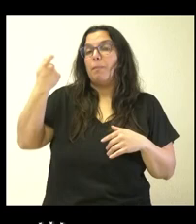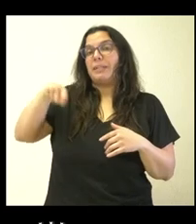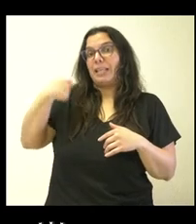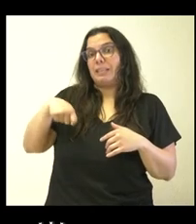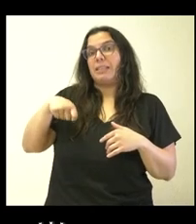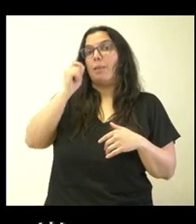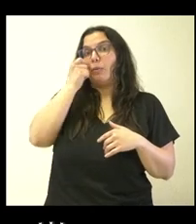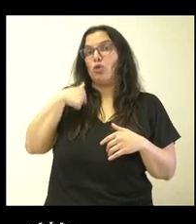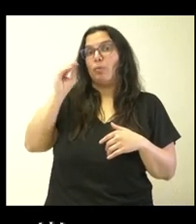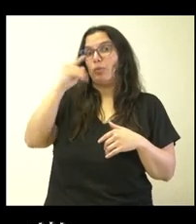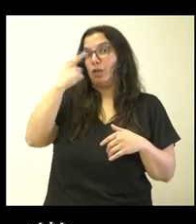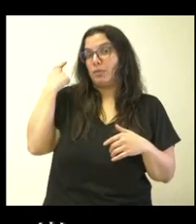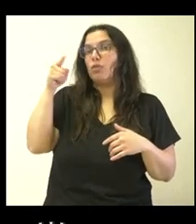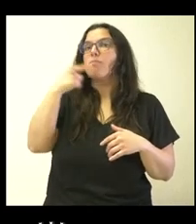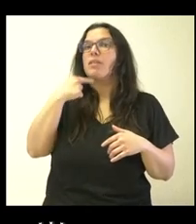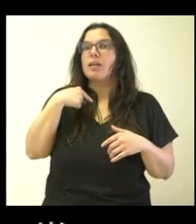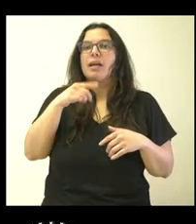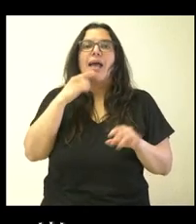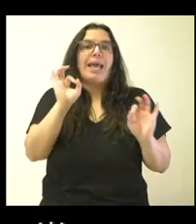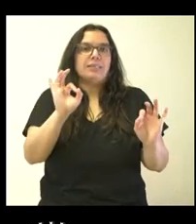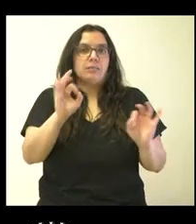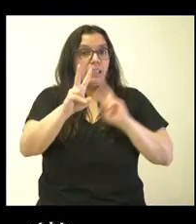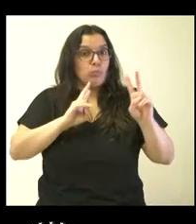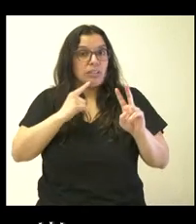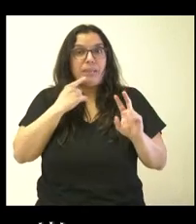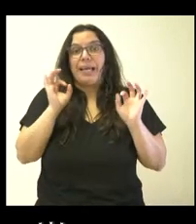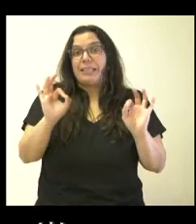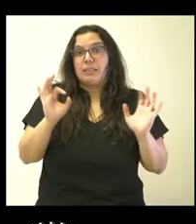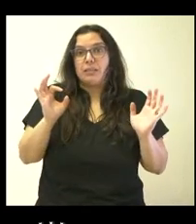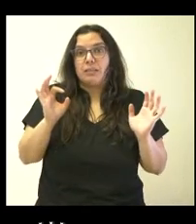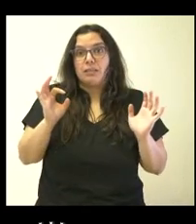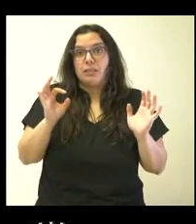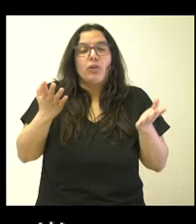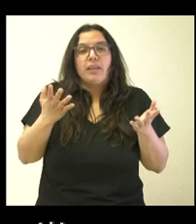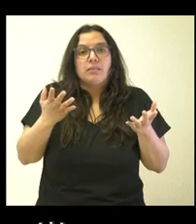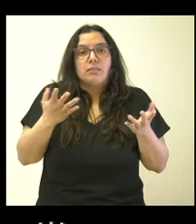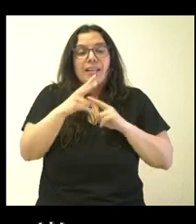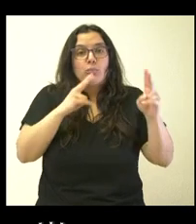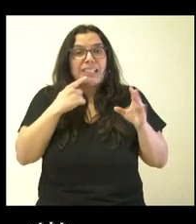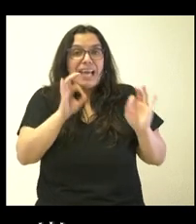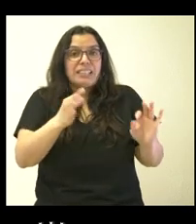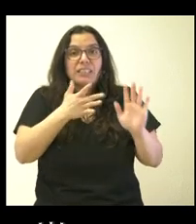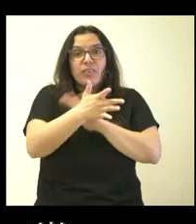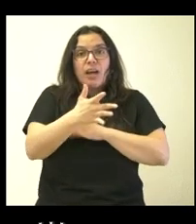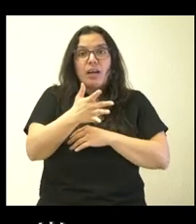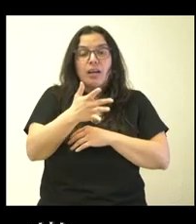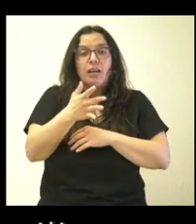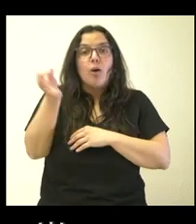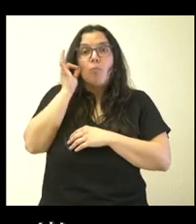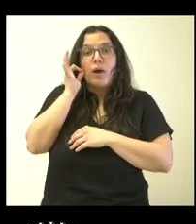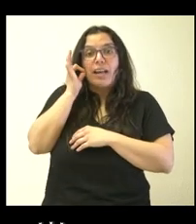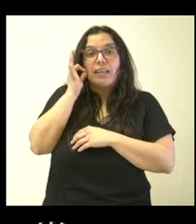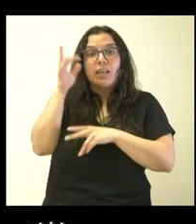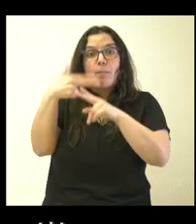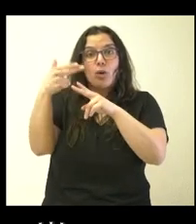un año me dijo que esto es lo que hay. ¿Este esto es lo que hay? ¿Qué es? ¿Que las mujeres son peores políticas que los hombres?